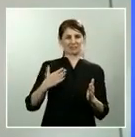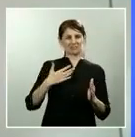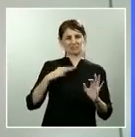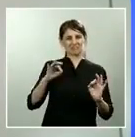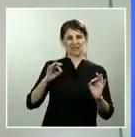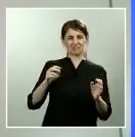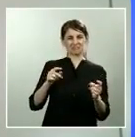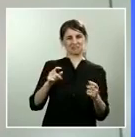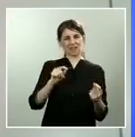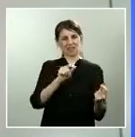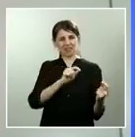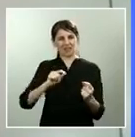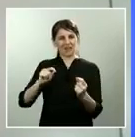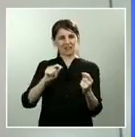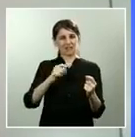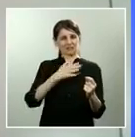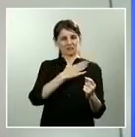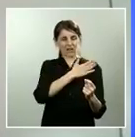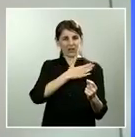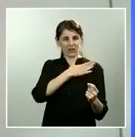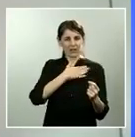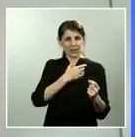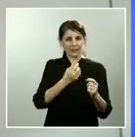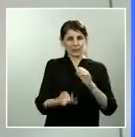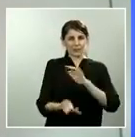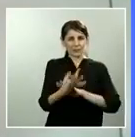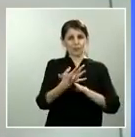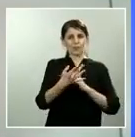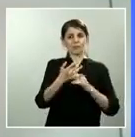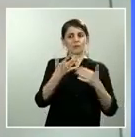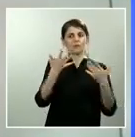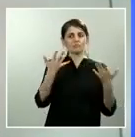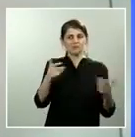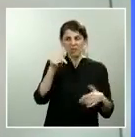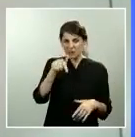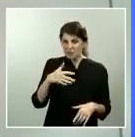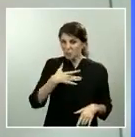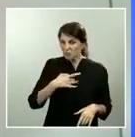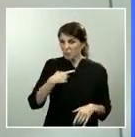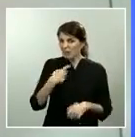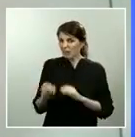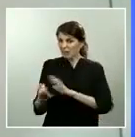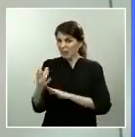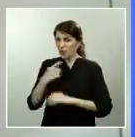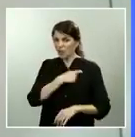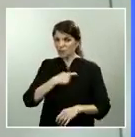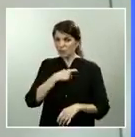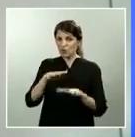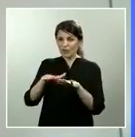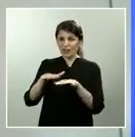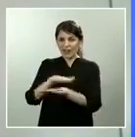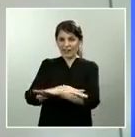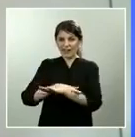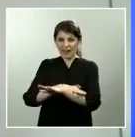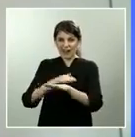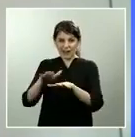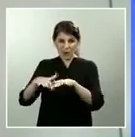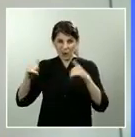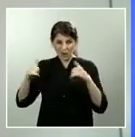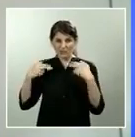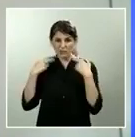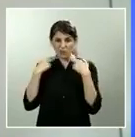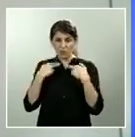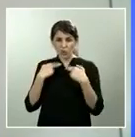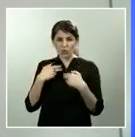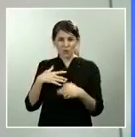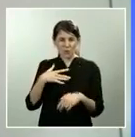convierta en una comisión en el Congreso, desnaturaliza, podríamos decir, esos pactos de la Moncloa que querían lograr.